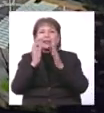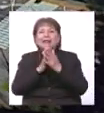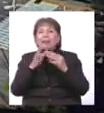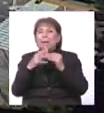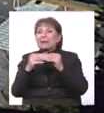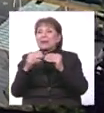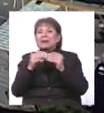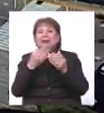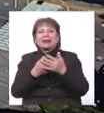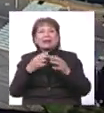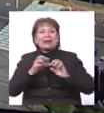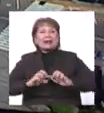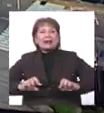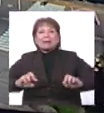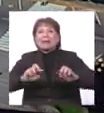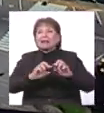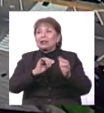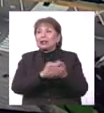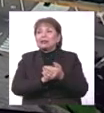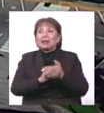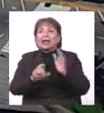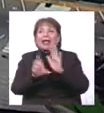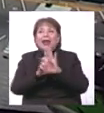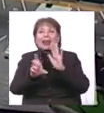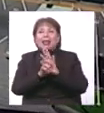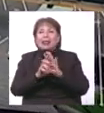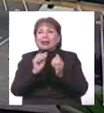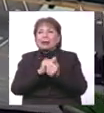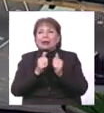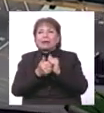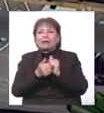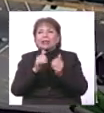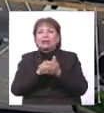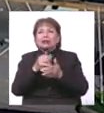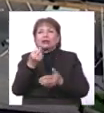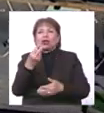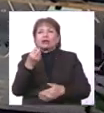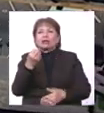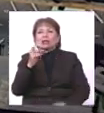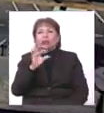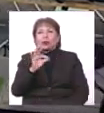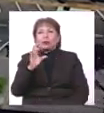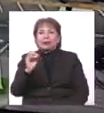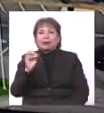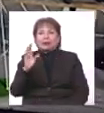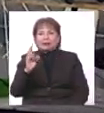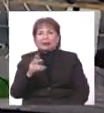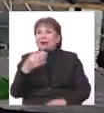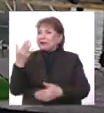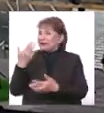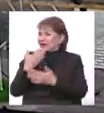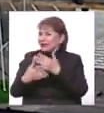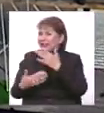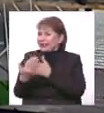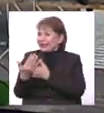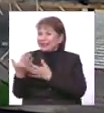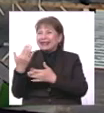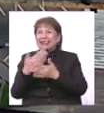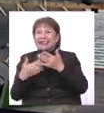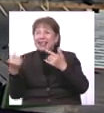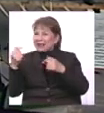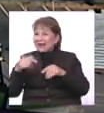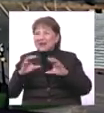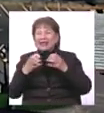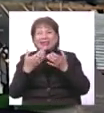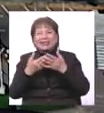producción legislativa del Parlamento y sobre la ley que modifica el decreto legislativo 1297. Congresista, ¿qué tal? ¿Cómo está? Bienvenido a